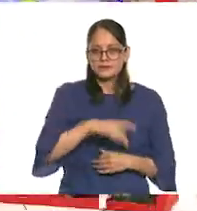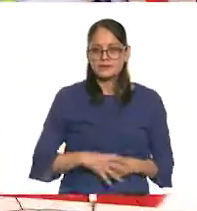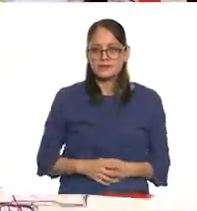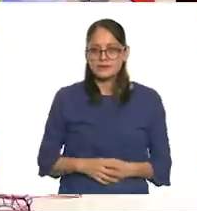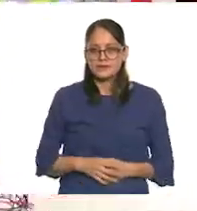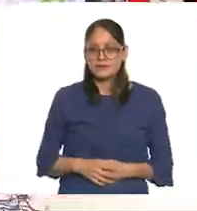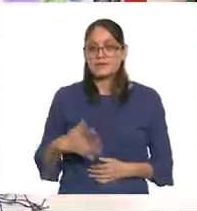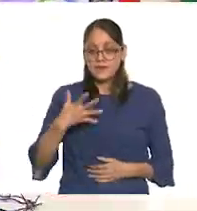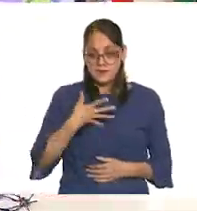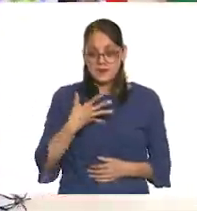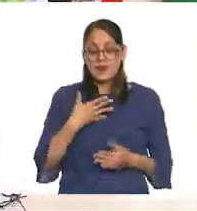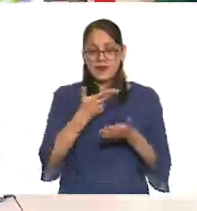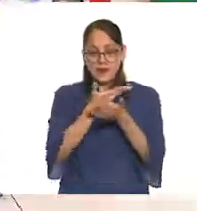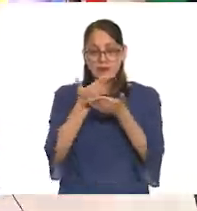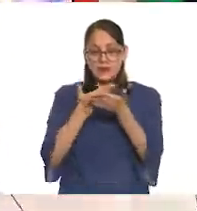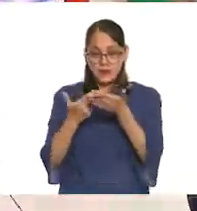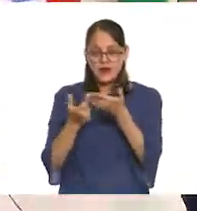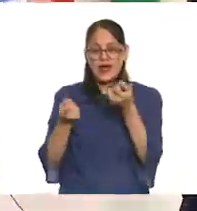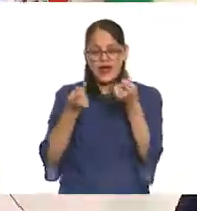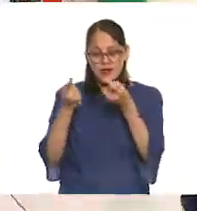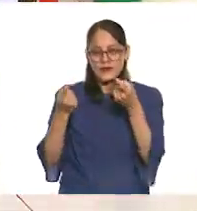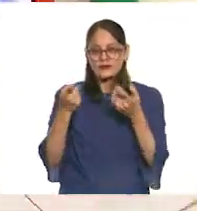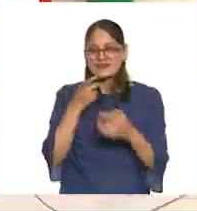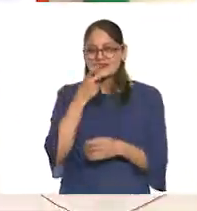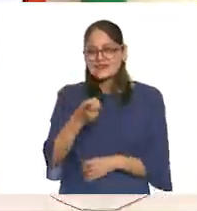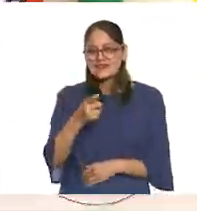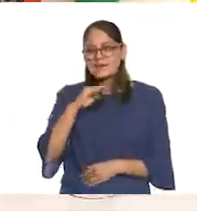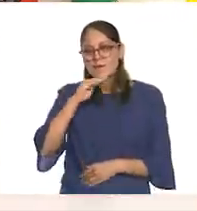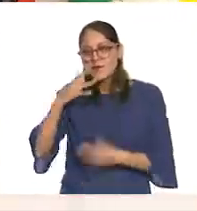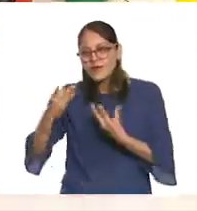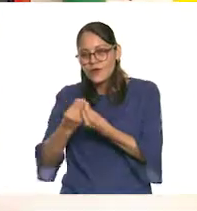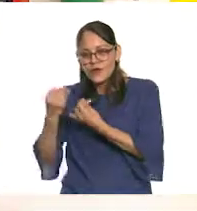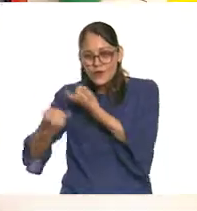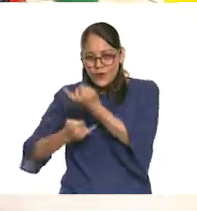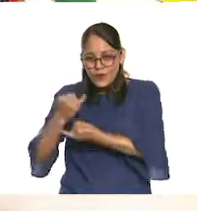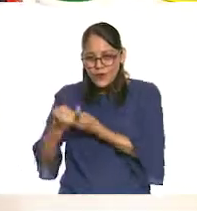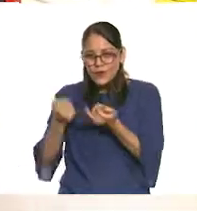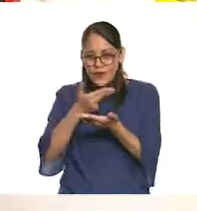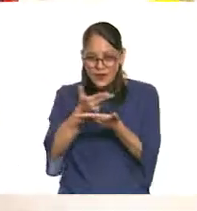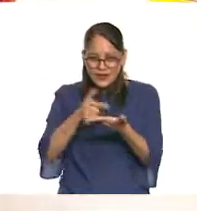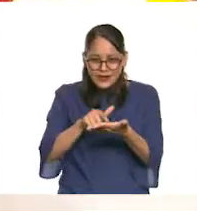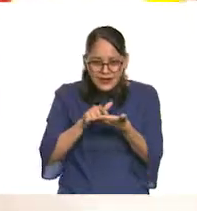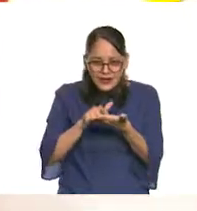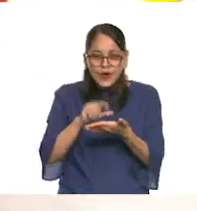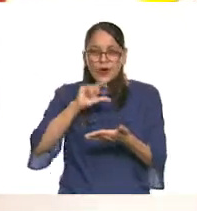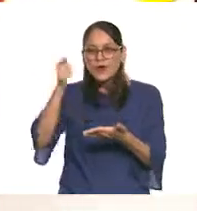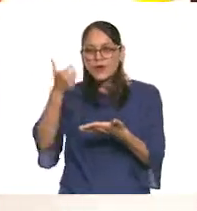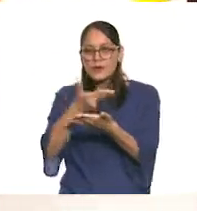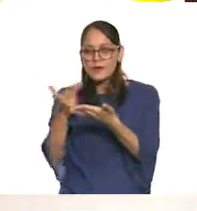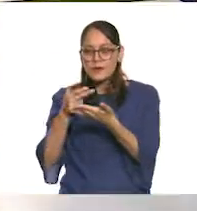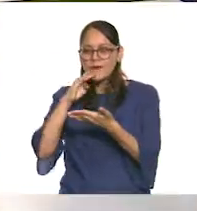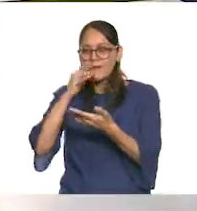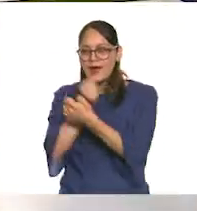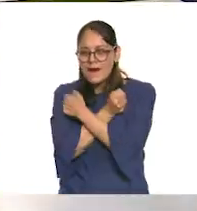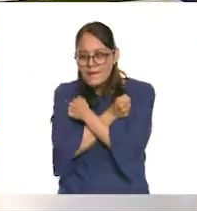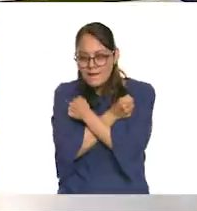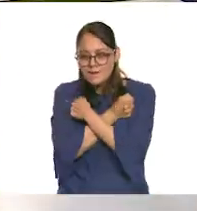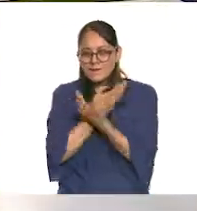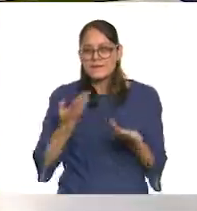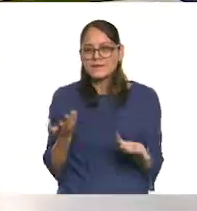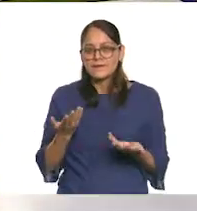Tenemos dibujos que se ve que están con sus mamás jugando, que se ve que se están dando abrazos con sus mamás.